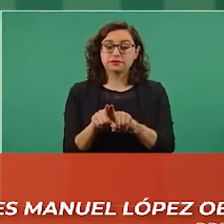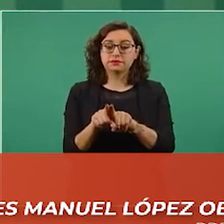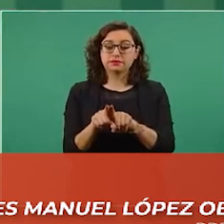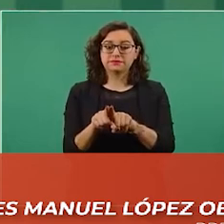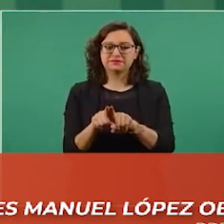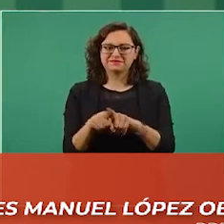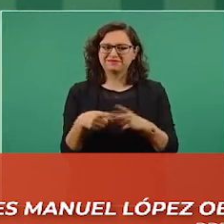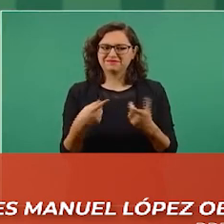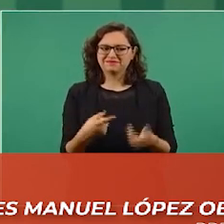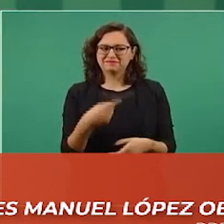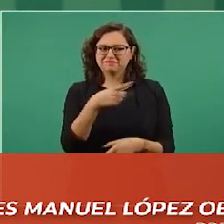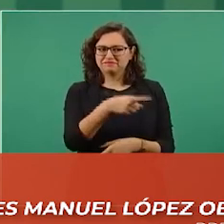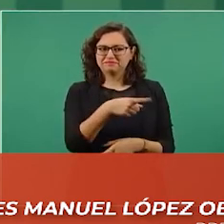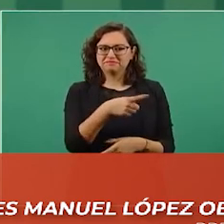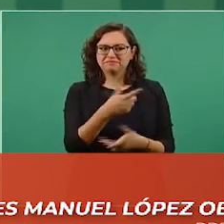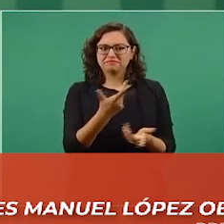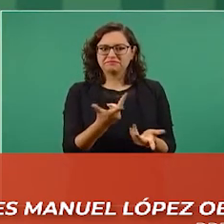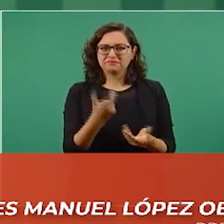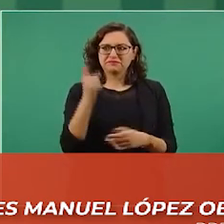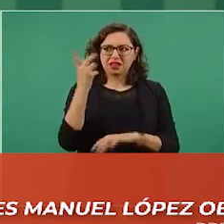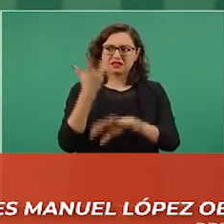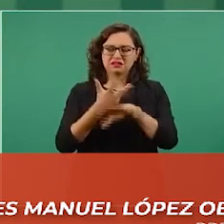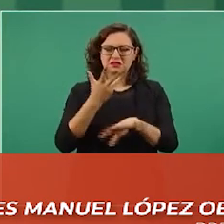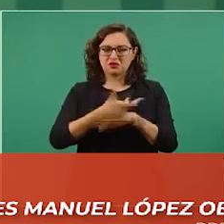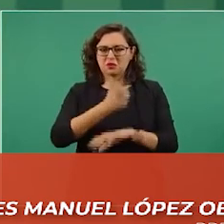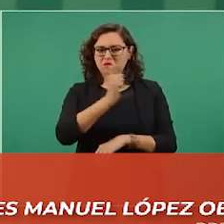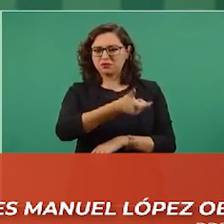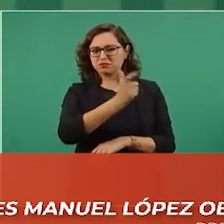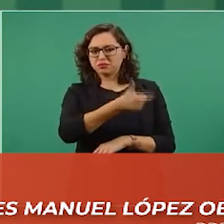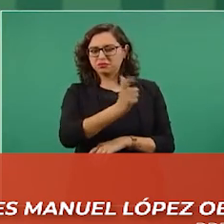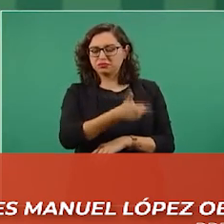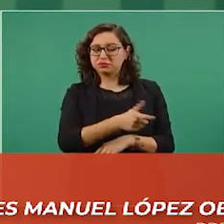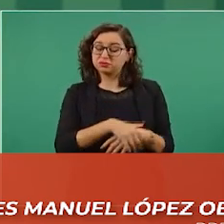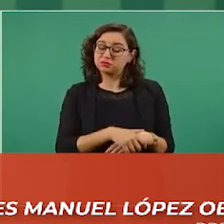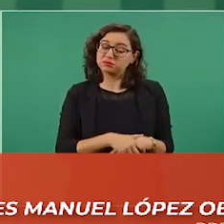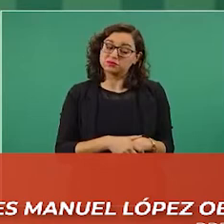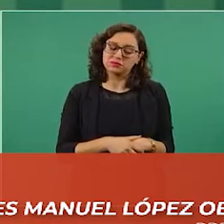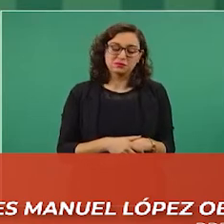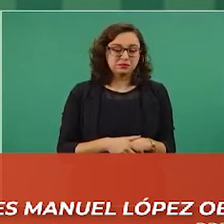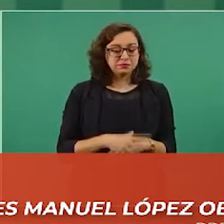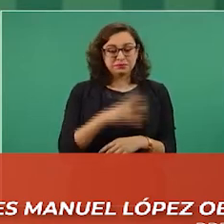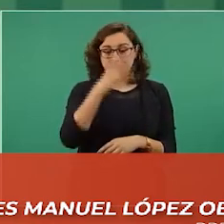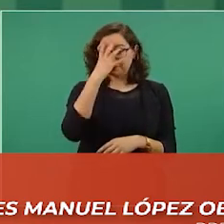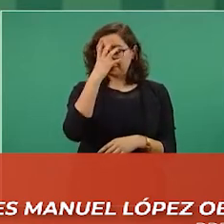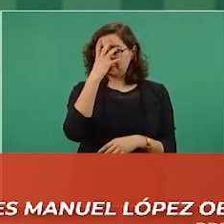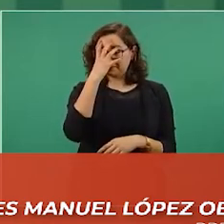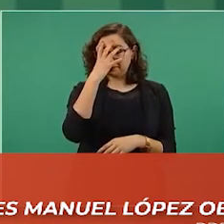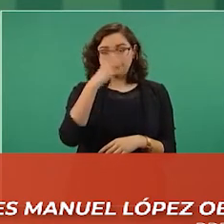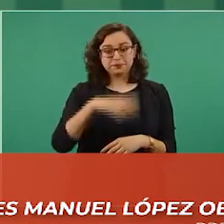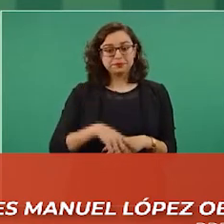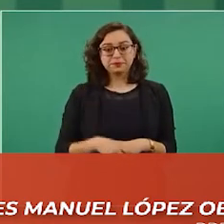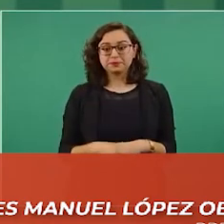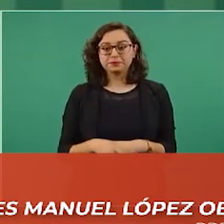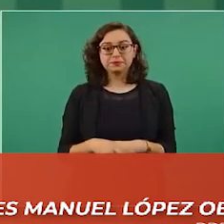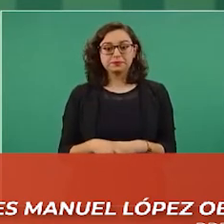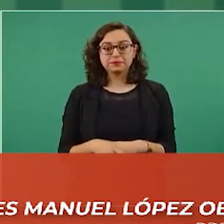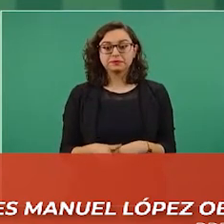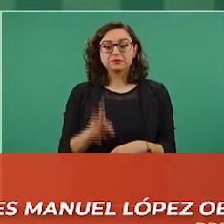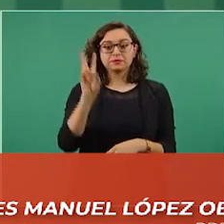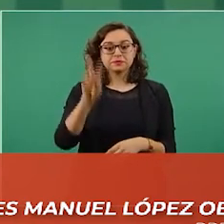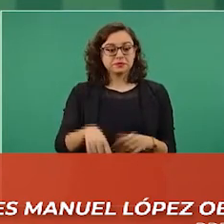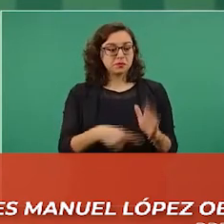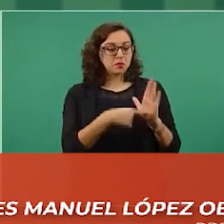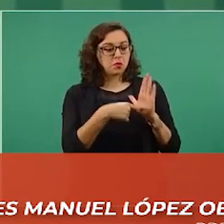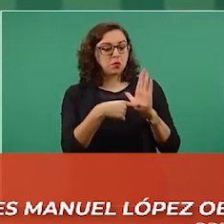estén financiadas por el gobierno de Estados Unidos. es una clara muestra